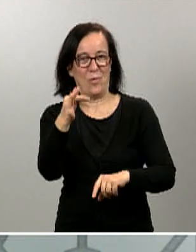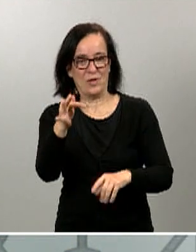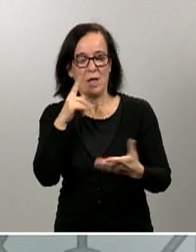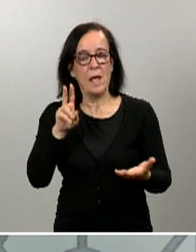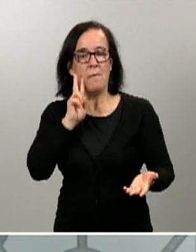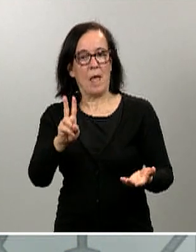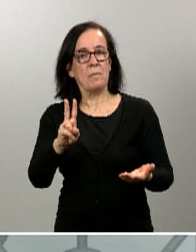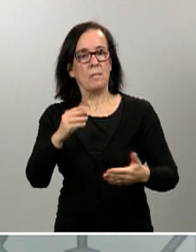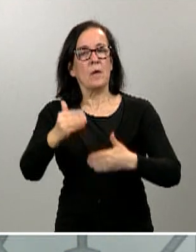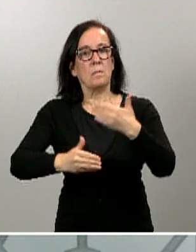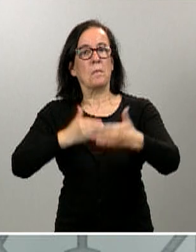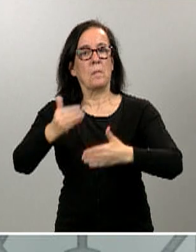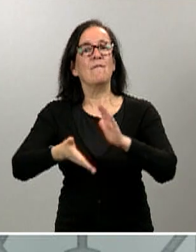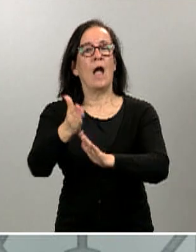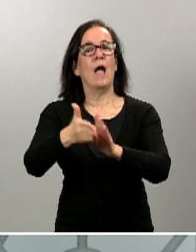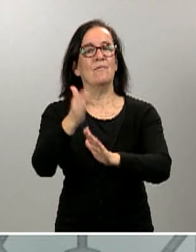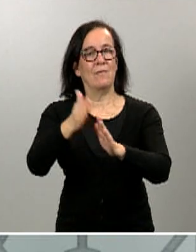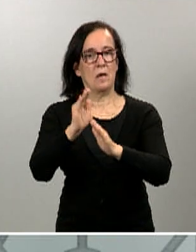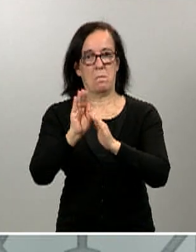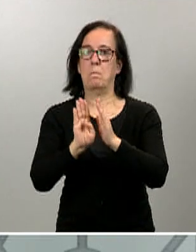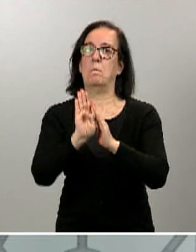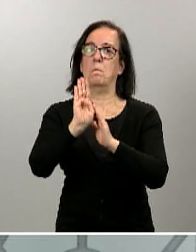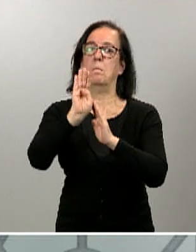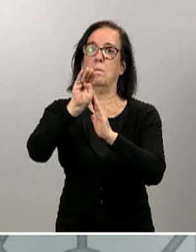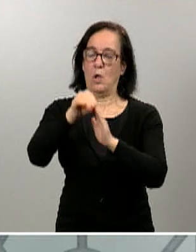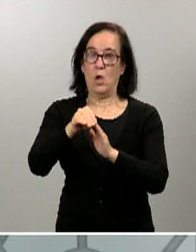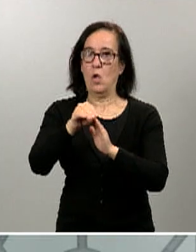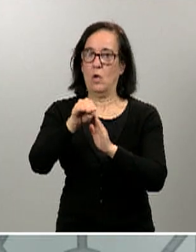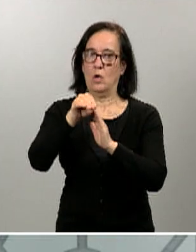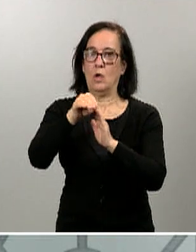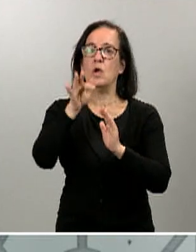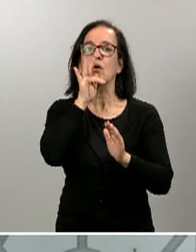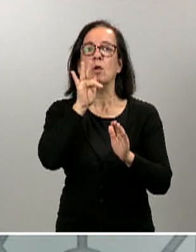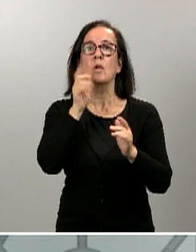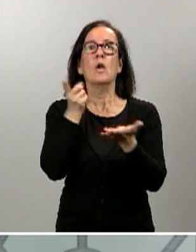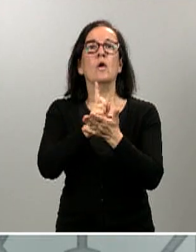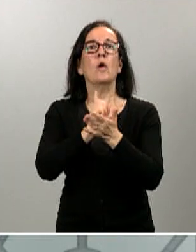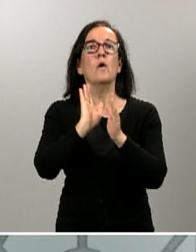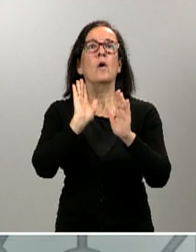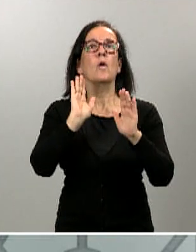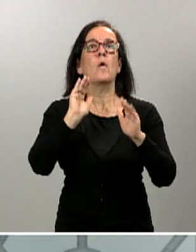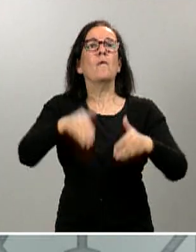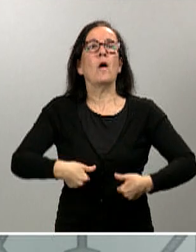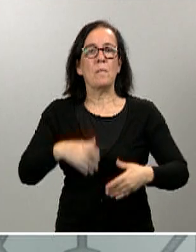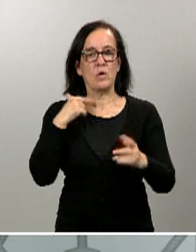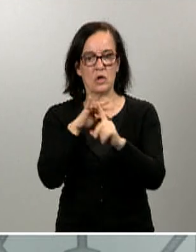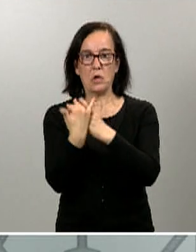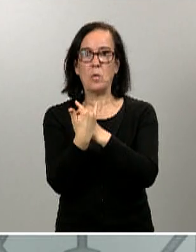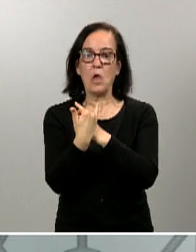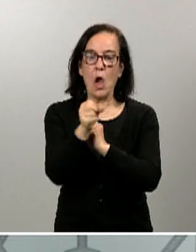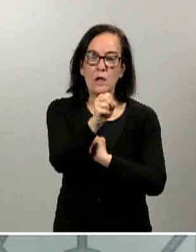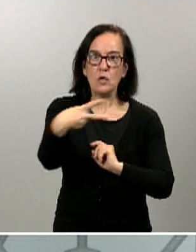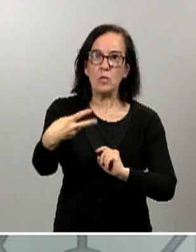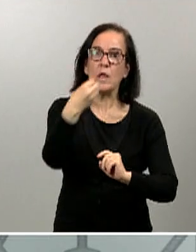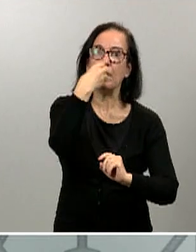tendencias descendentes. Entonces, no volvemos a una situación que ya nos estaba dando resultados de semanas